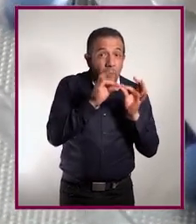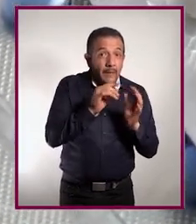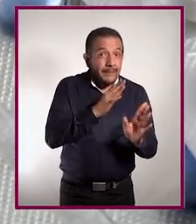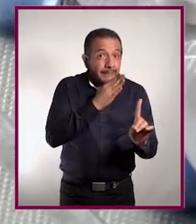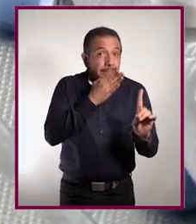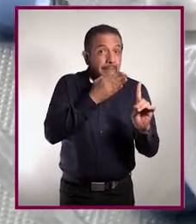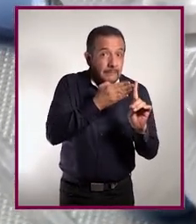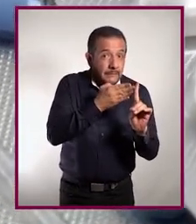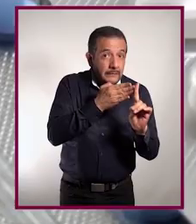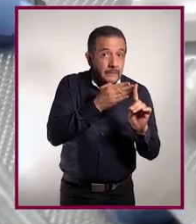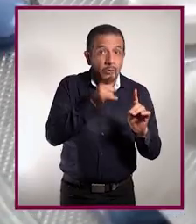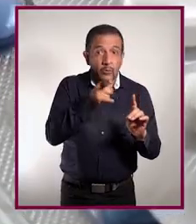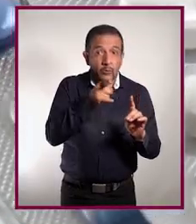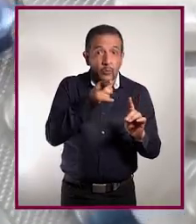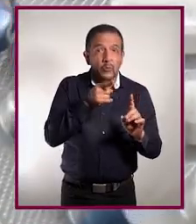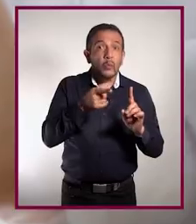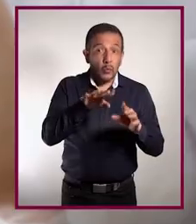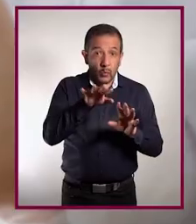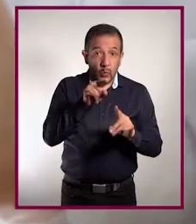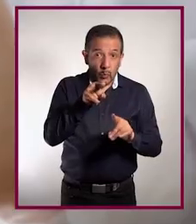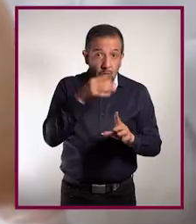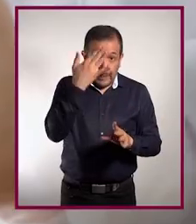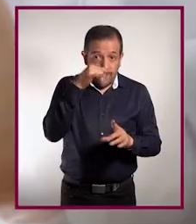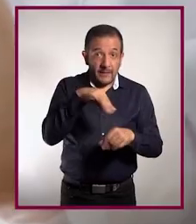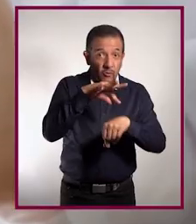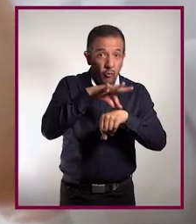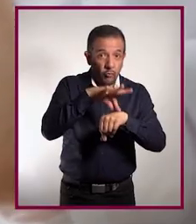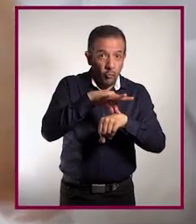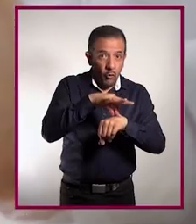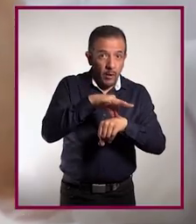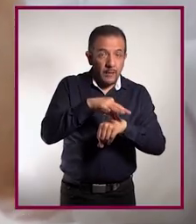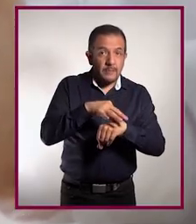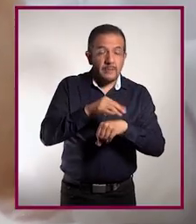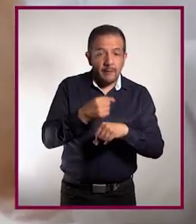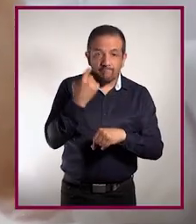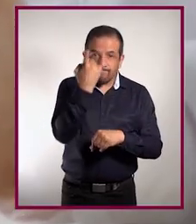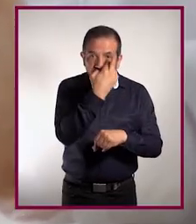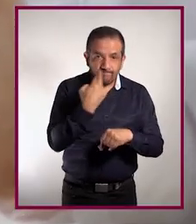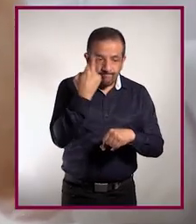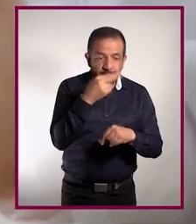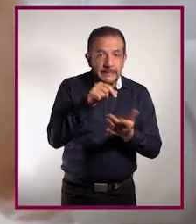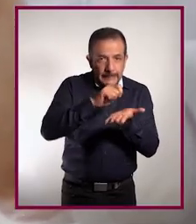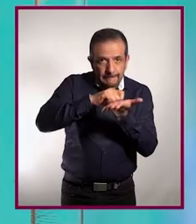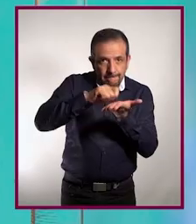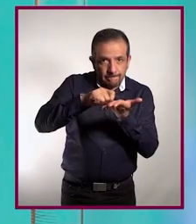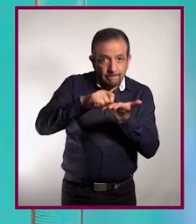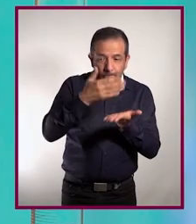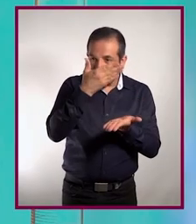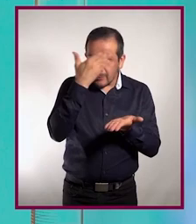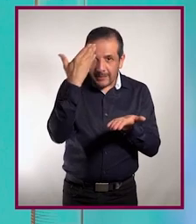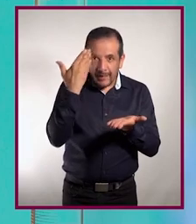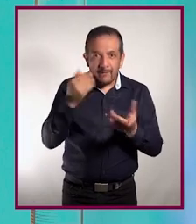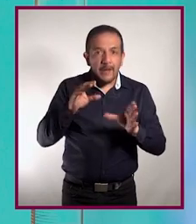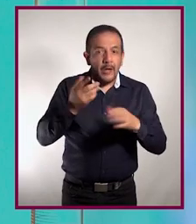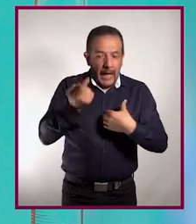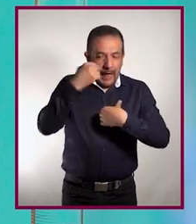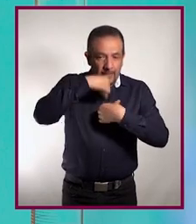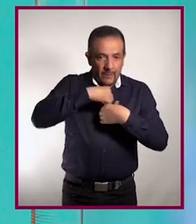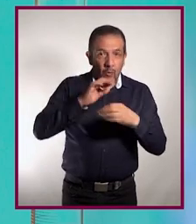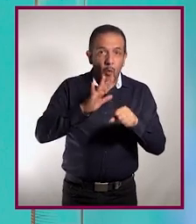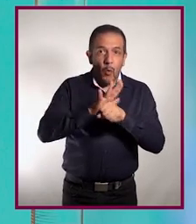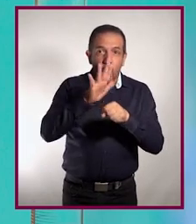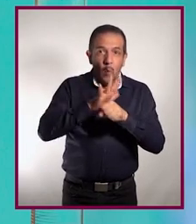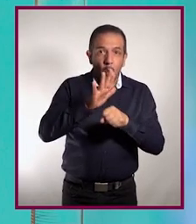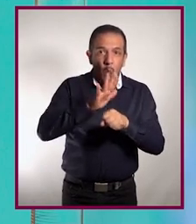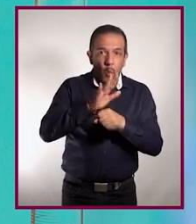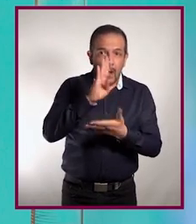específica. La selección la hacen los médicos tomando en cuenta muchos criterios y como no es fácil saber qué bacterias están afectando tu organismo